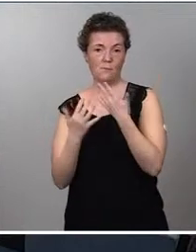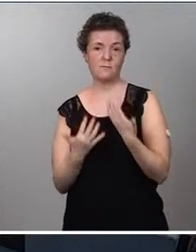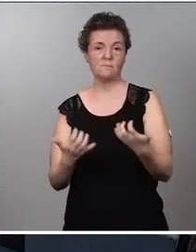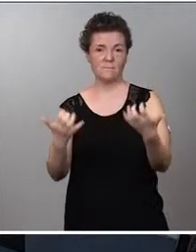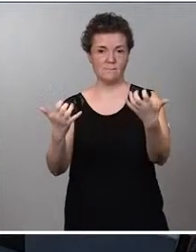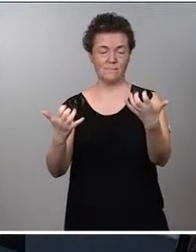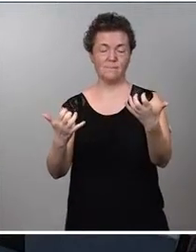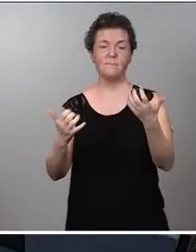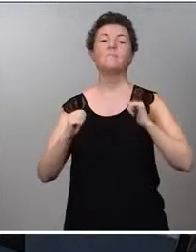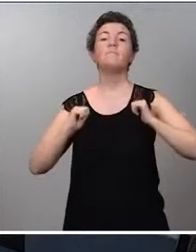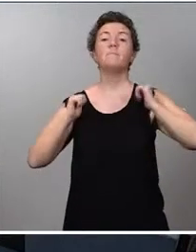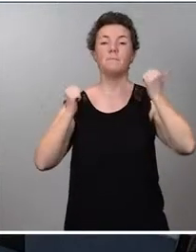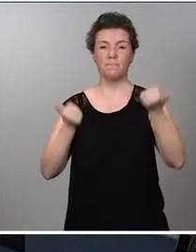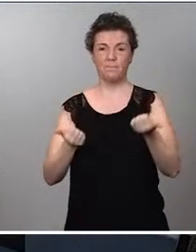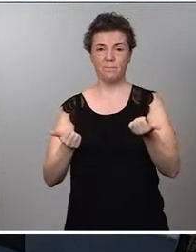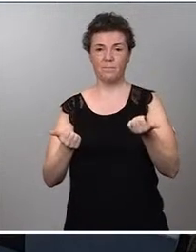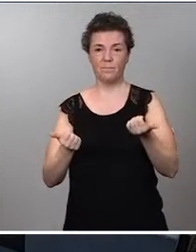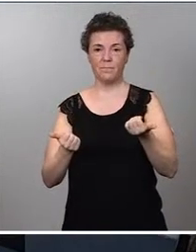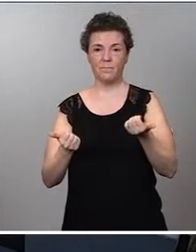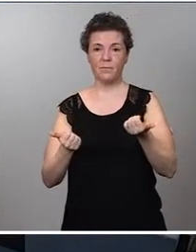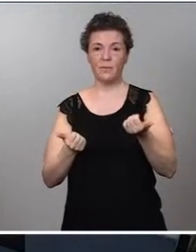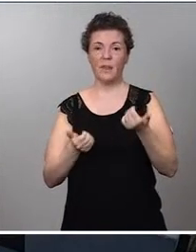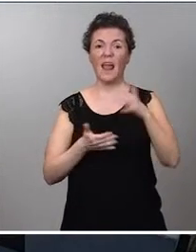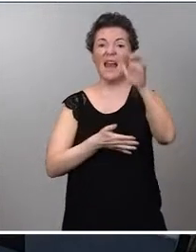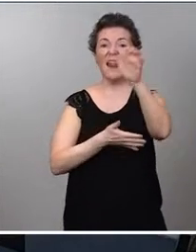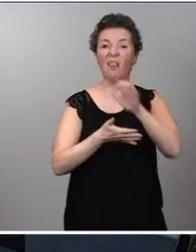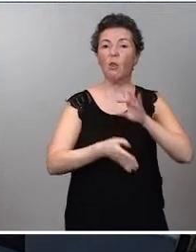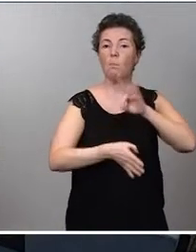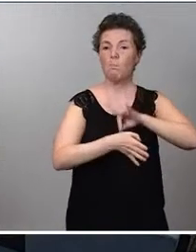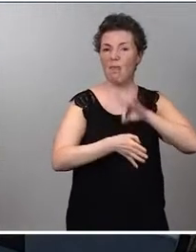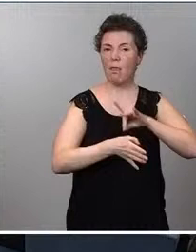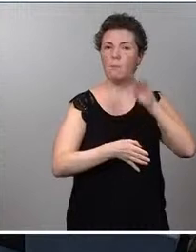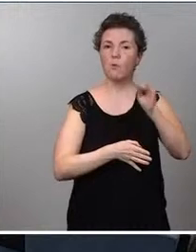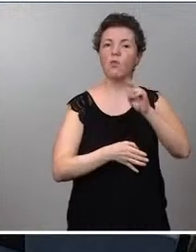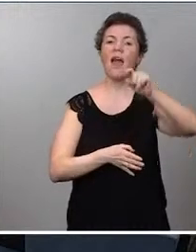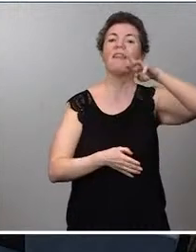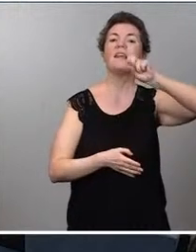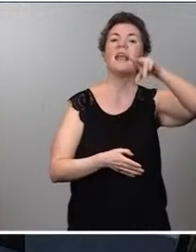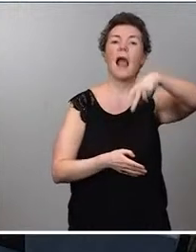a comenzar por la redacción médica y las preguntas de Adrián Mateos.